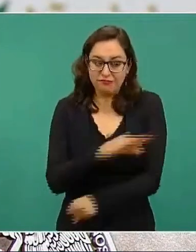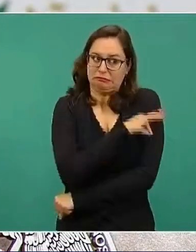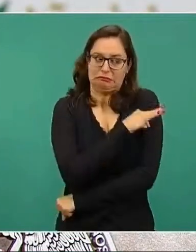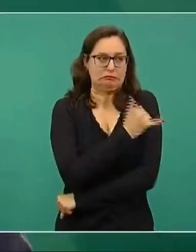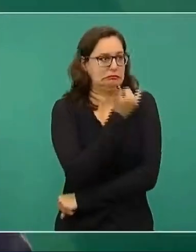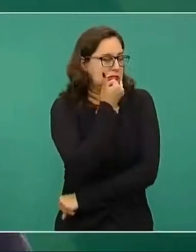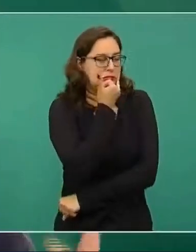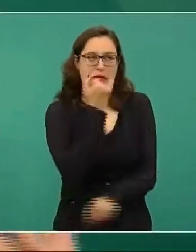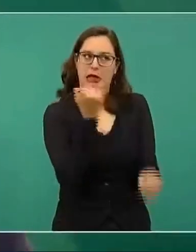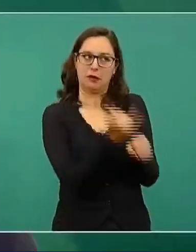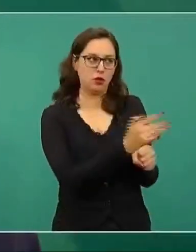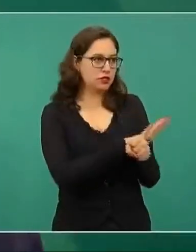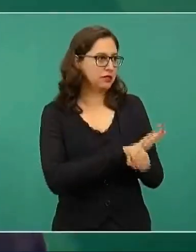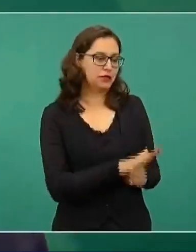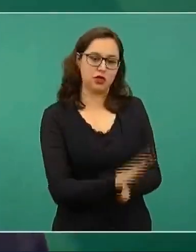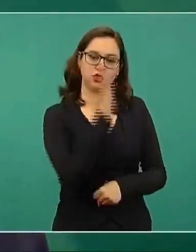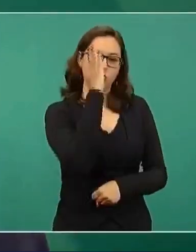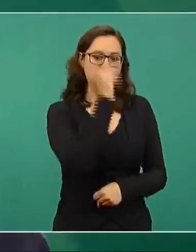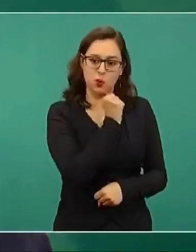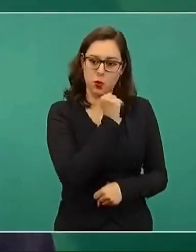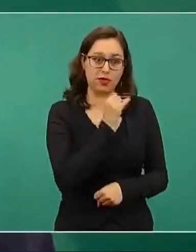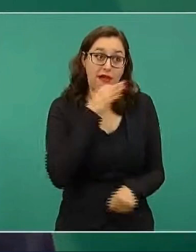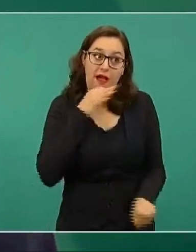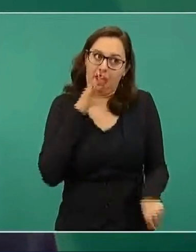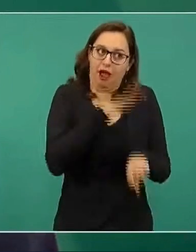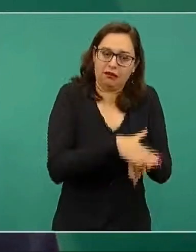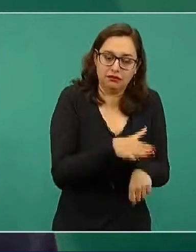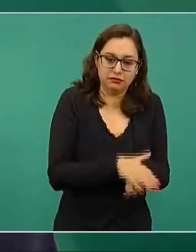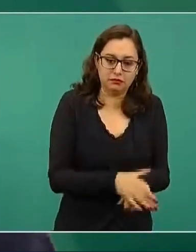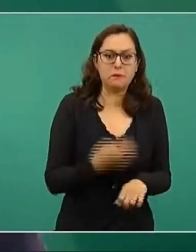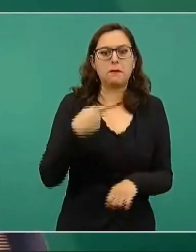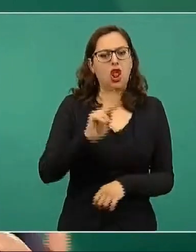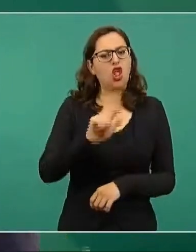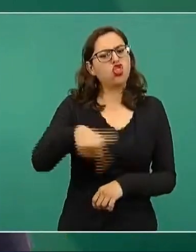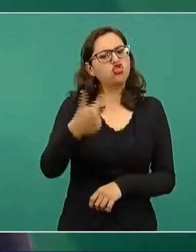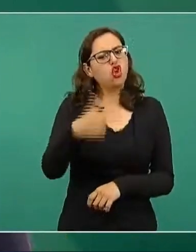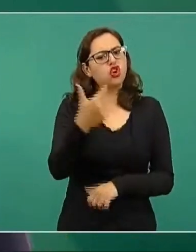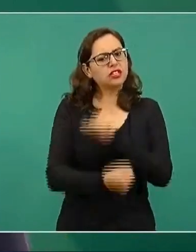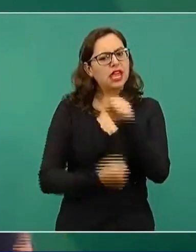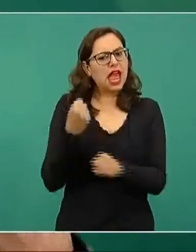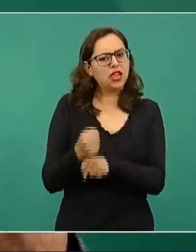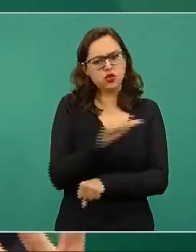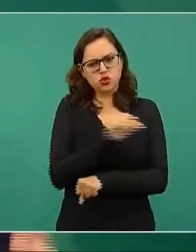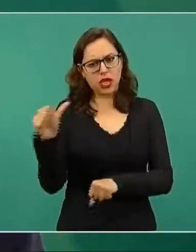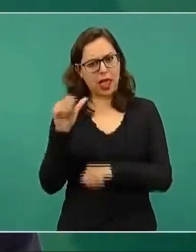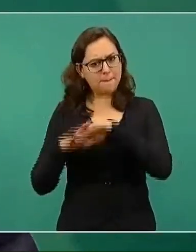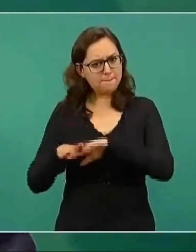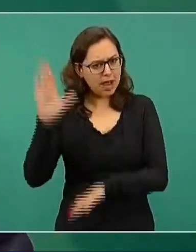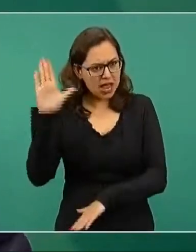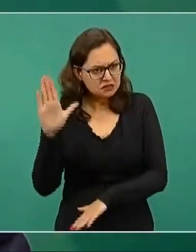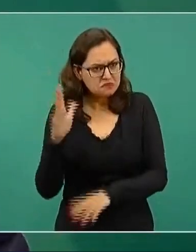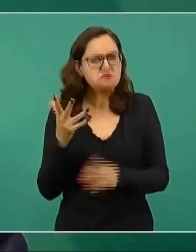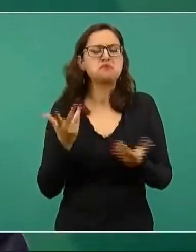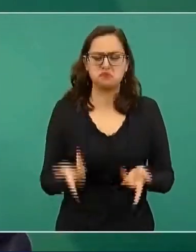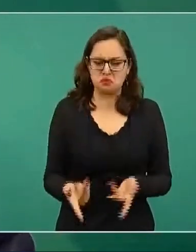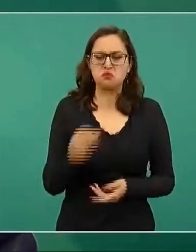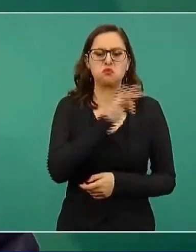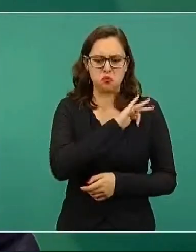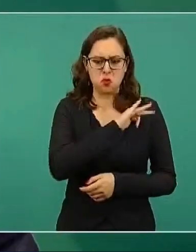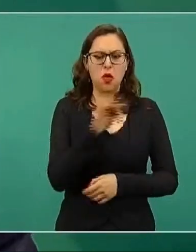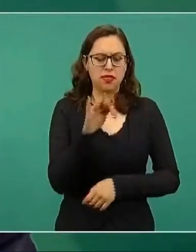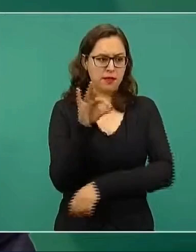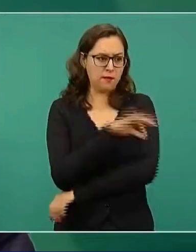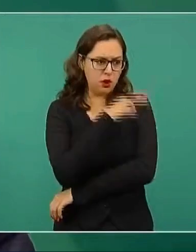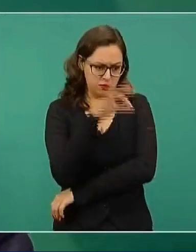imposible. Entonces, pero cuando corresponde, sí los vacunamos. Y en todos los casos hemos presentado apelaciones